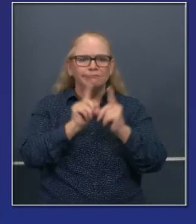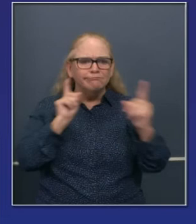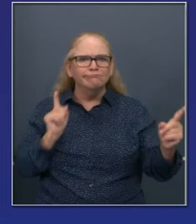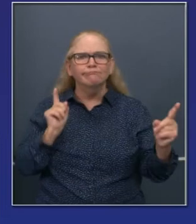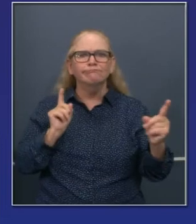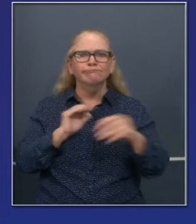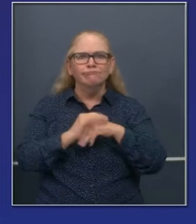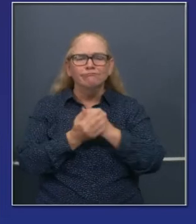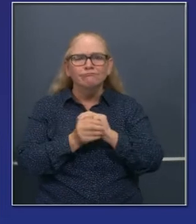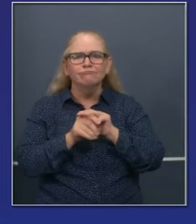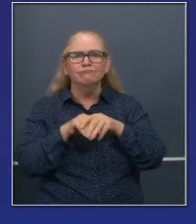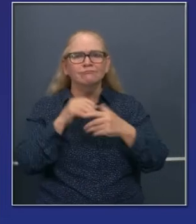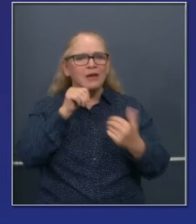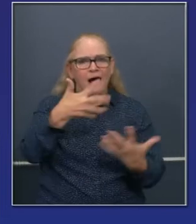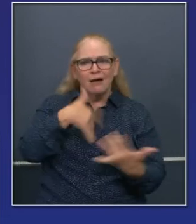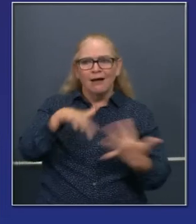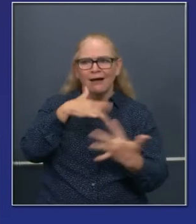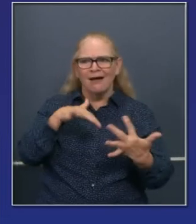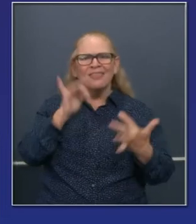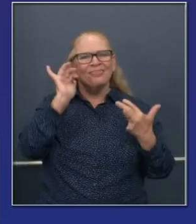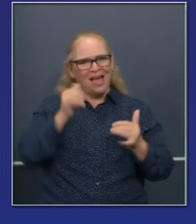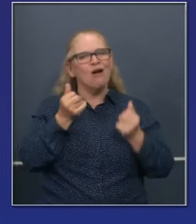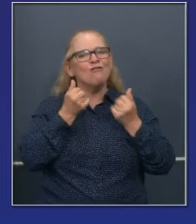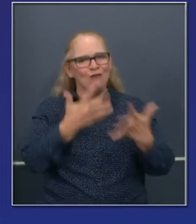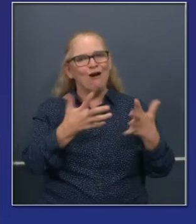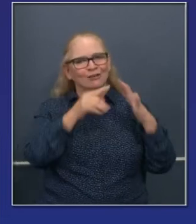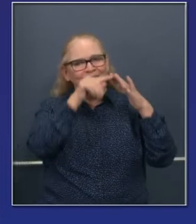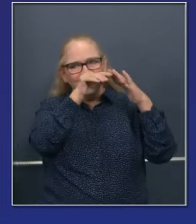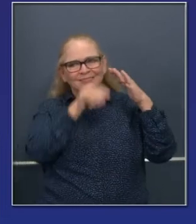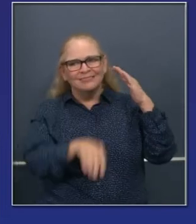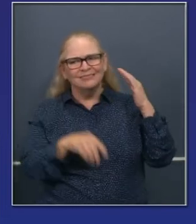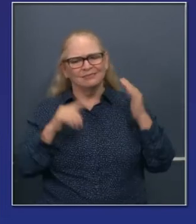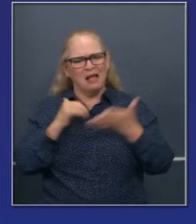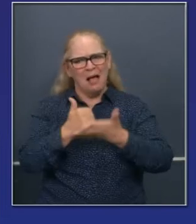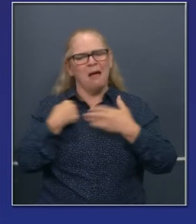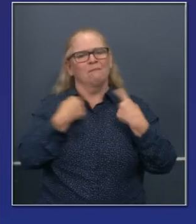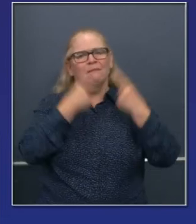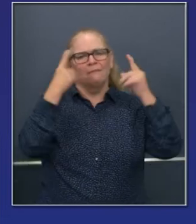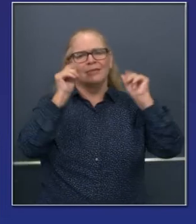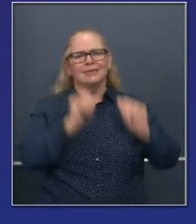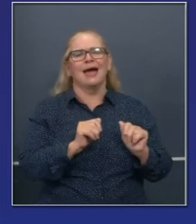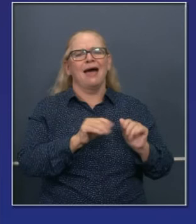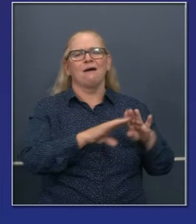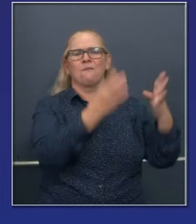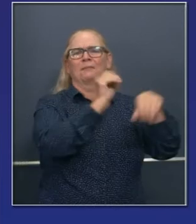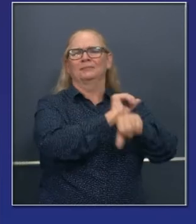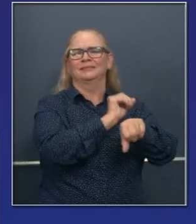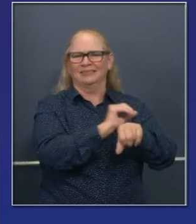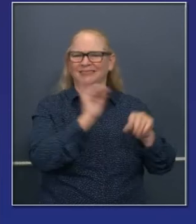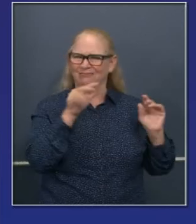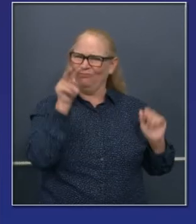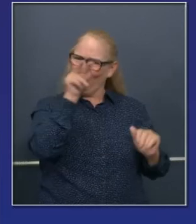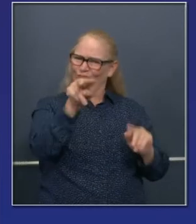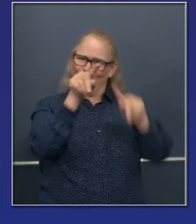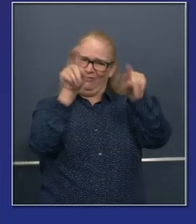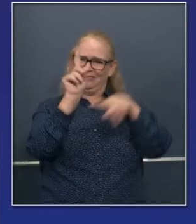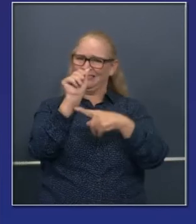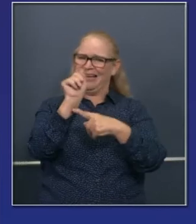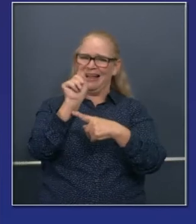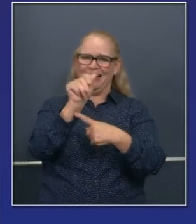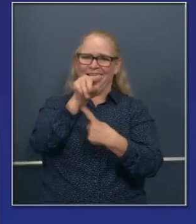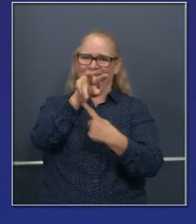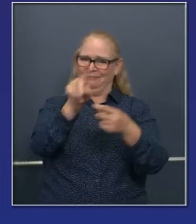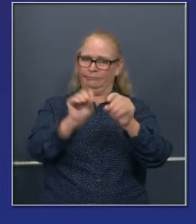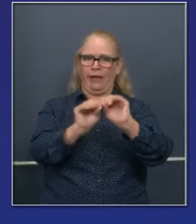máscaras. Eso, yo creo, es responsable de manera desproporcionada de esta corriente. El distanciamiento